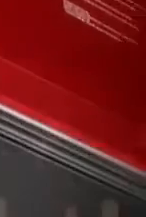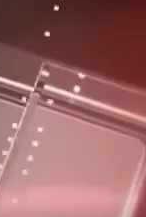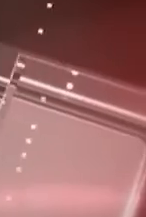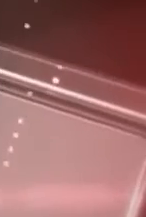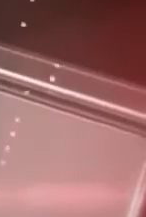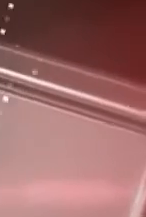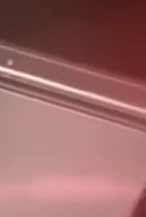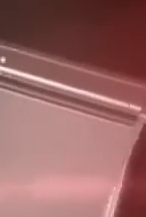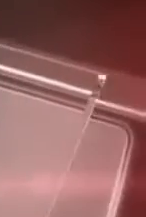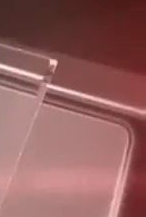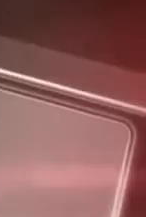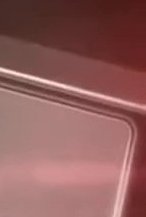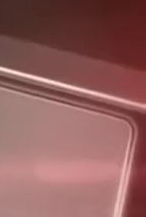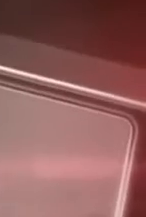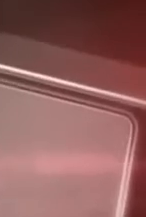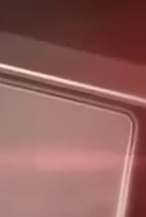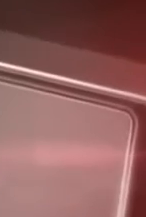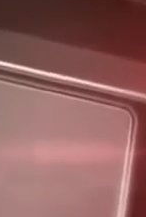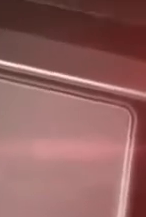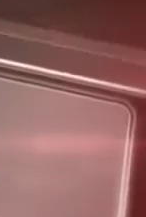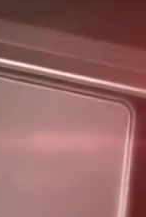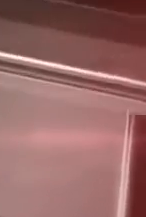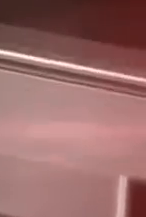Señal directa.